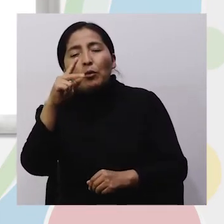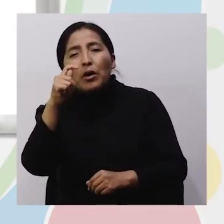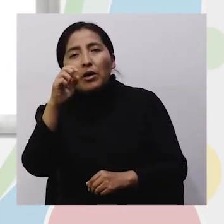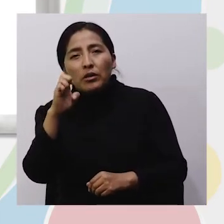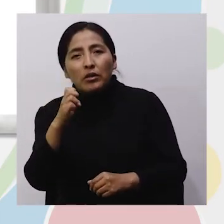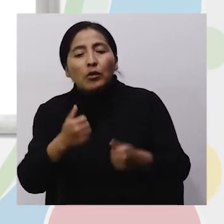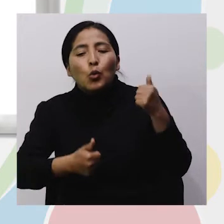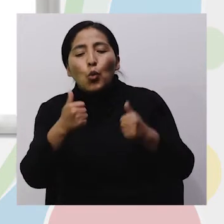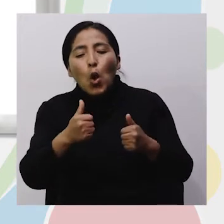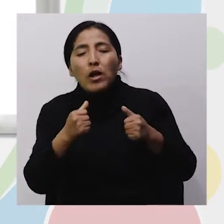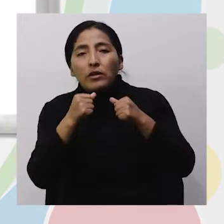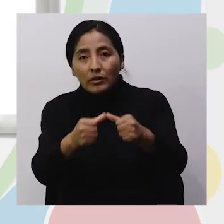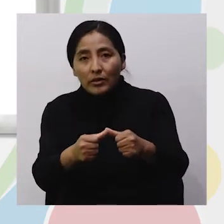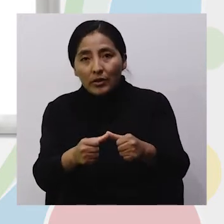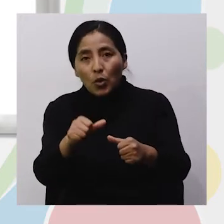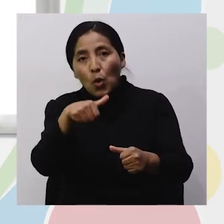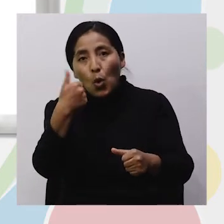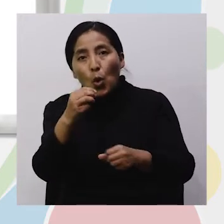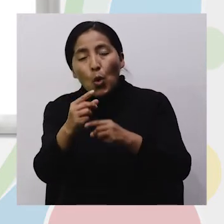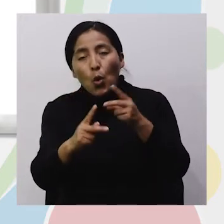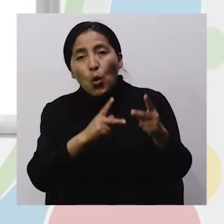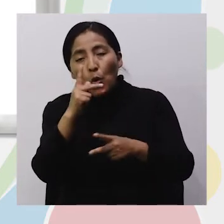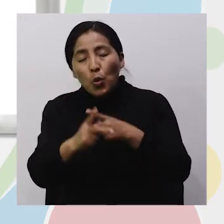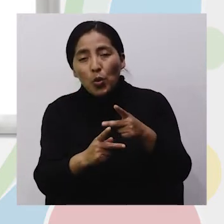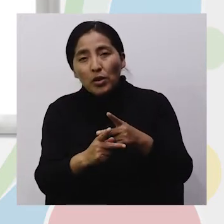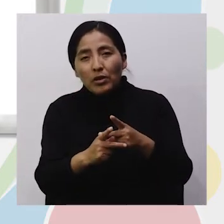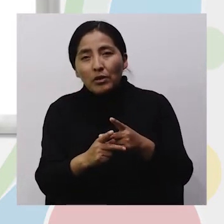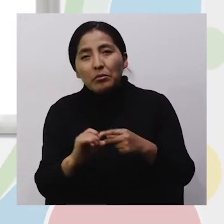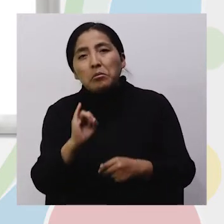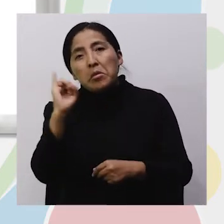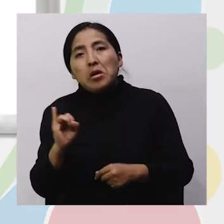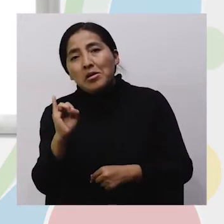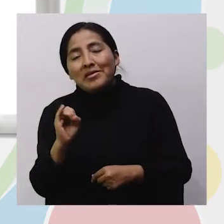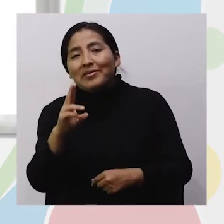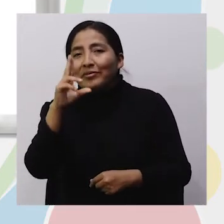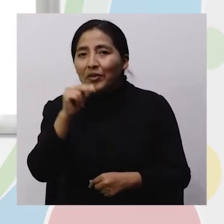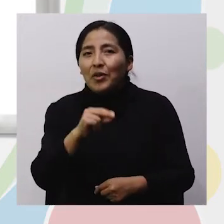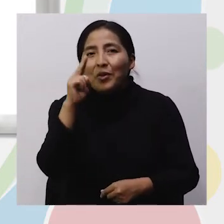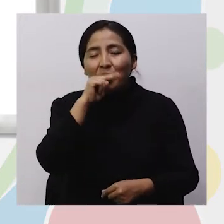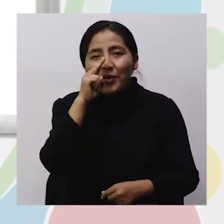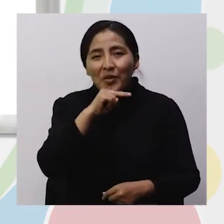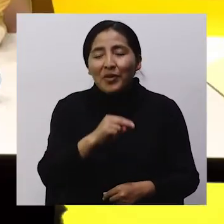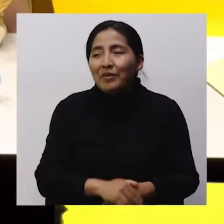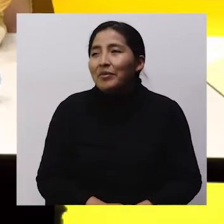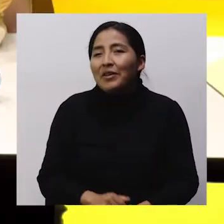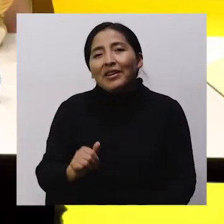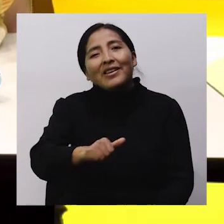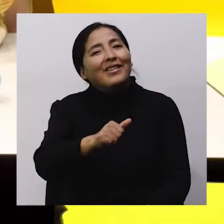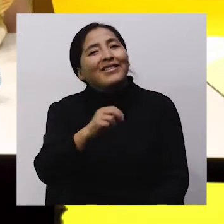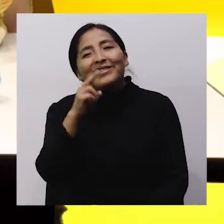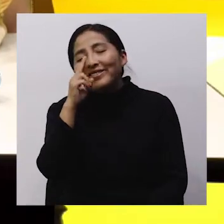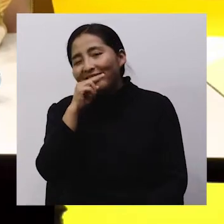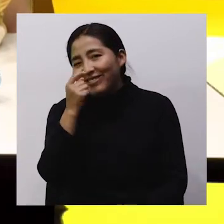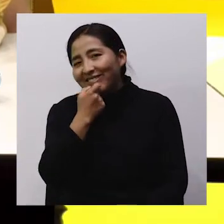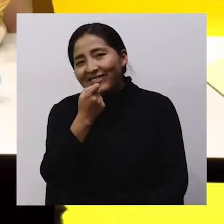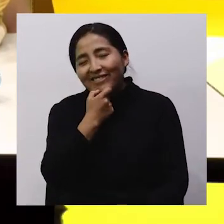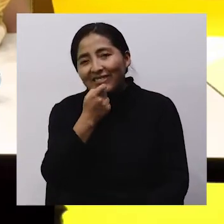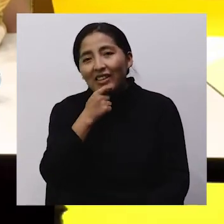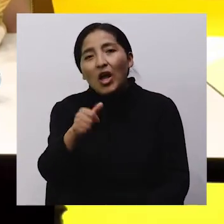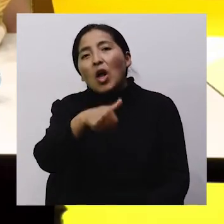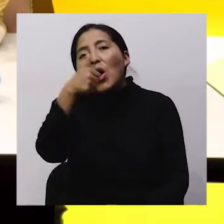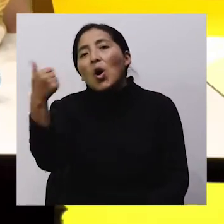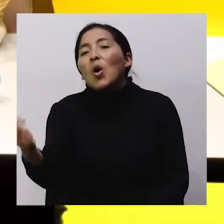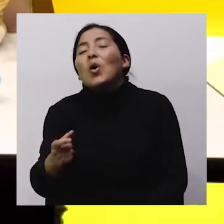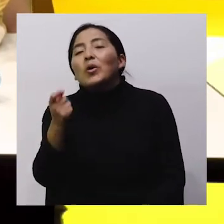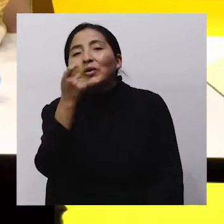Muy bien Bien Un hito más Un chiste más, a ver Un chiste más, a ver, Maya que nos